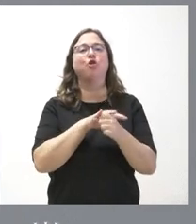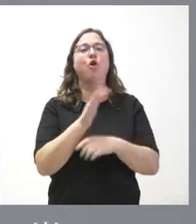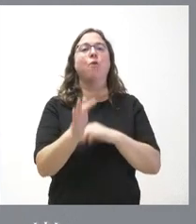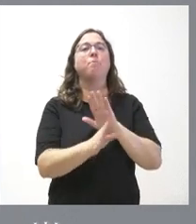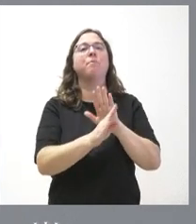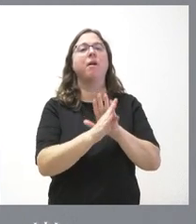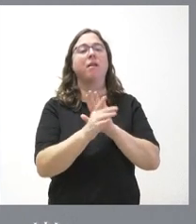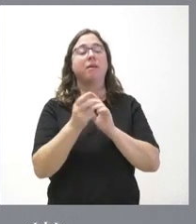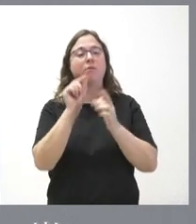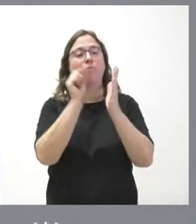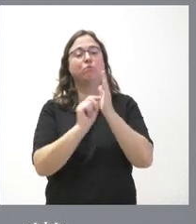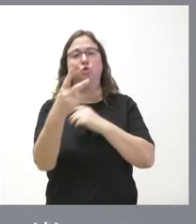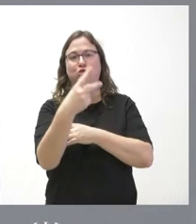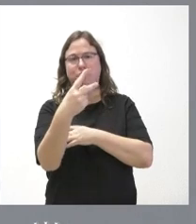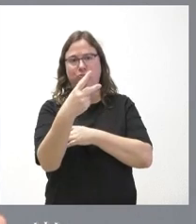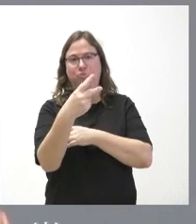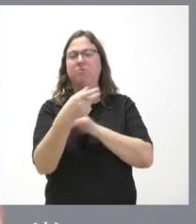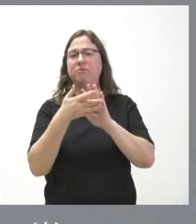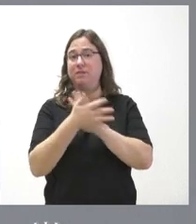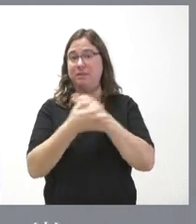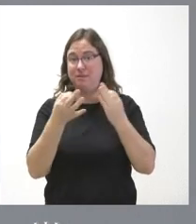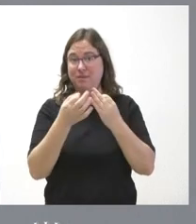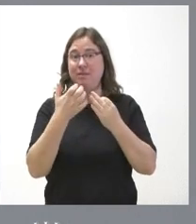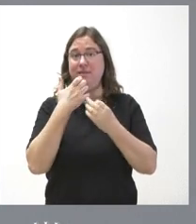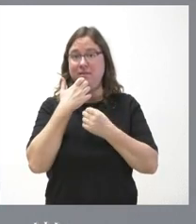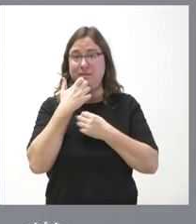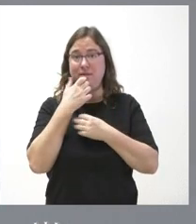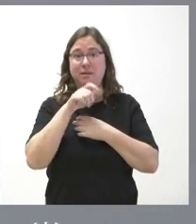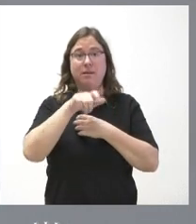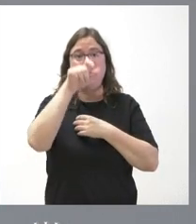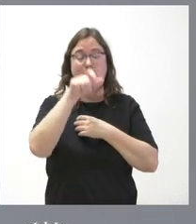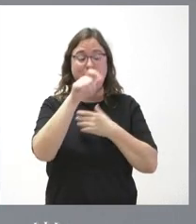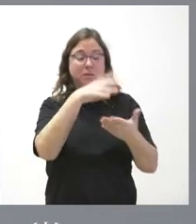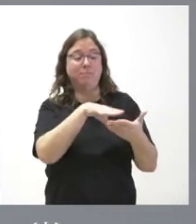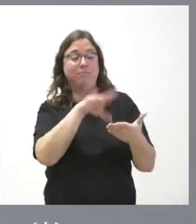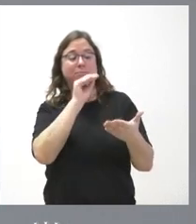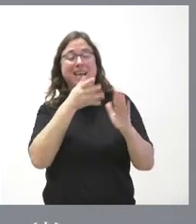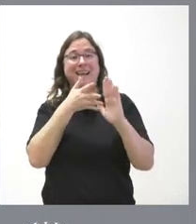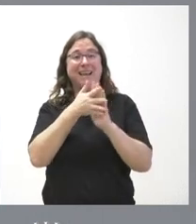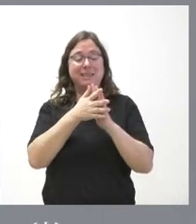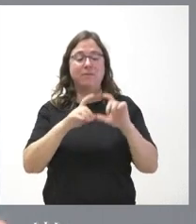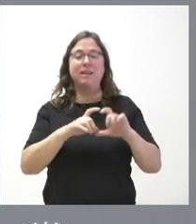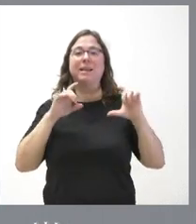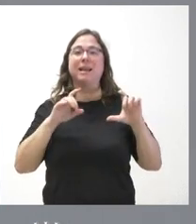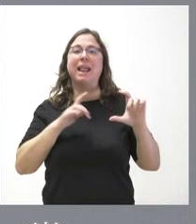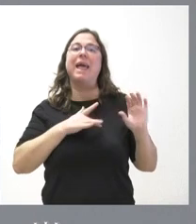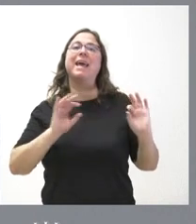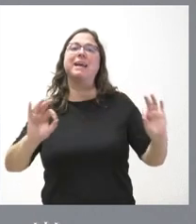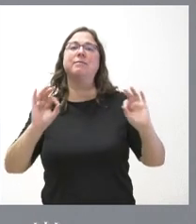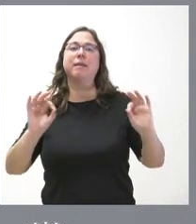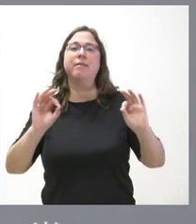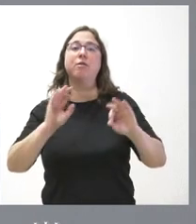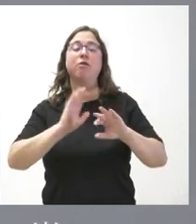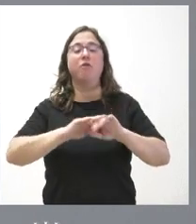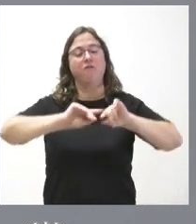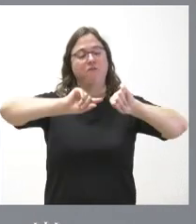punto segundo ¿qué quiere decir eso? que los intérpretes de qué significa una cláusula de excepción para Cataluña son los firmantes